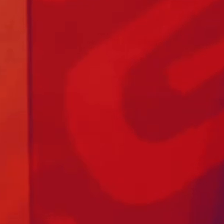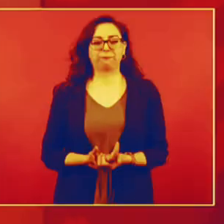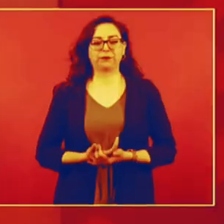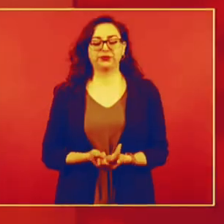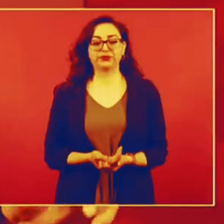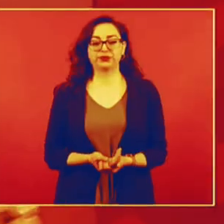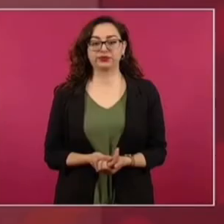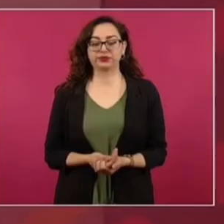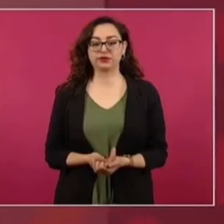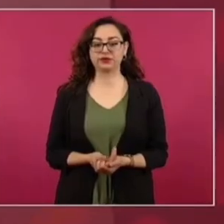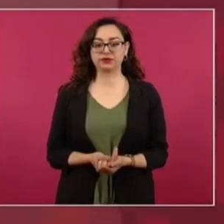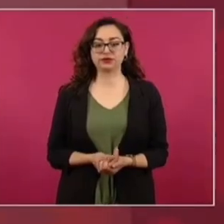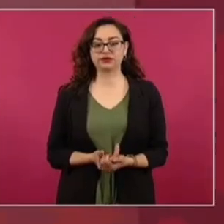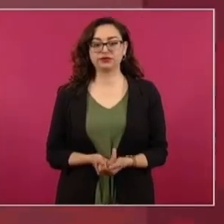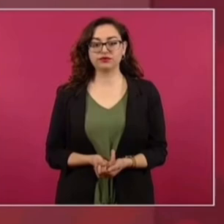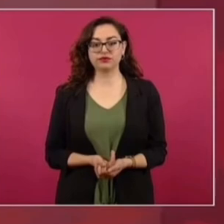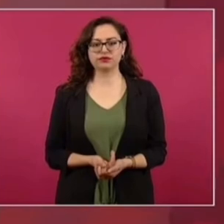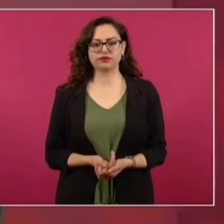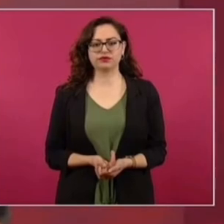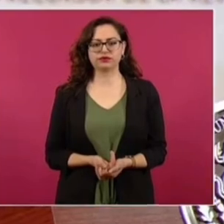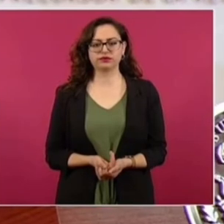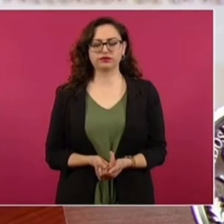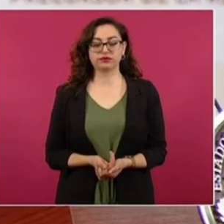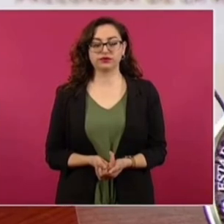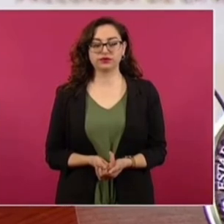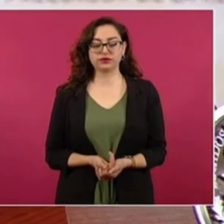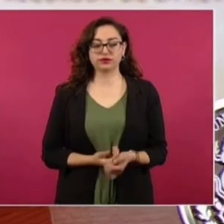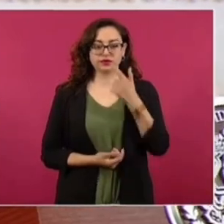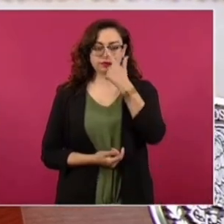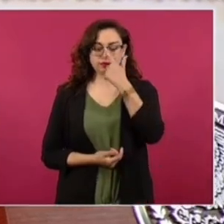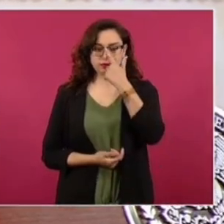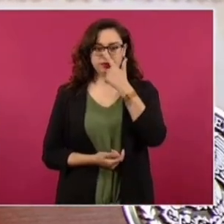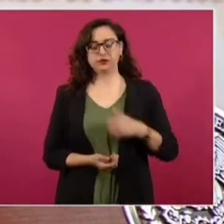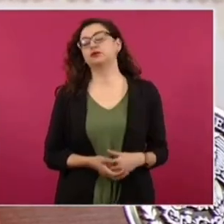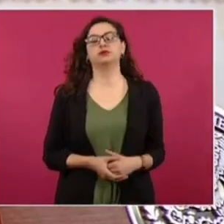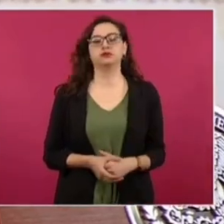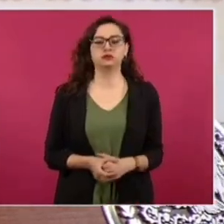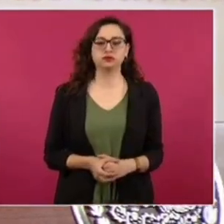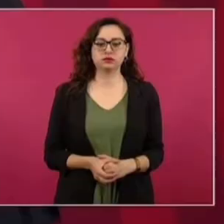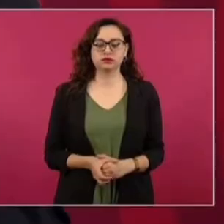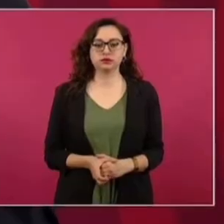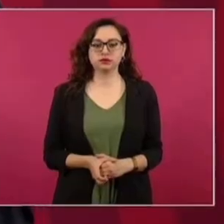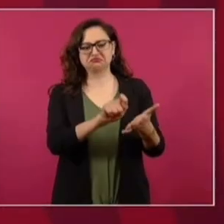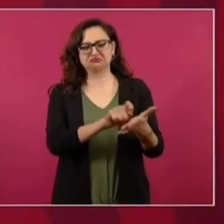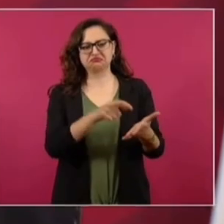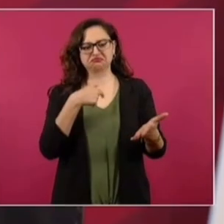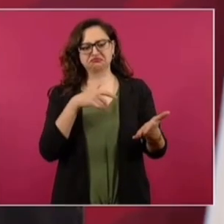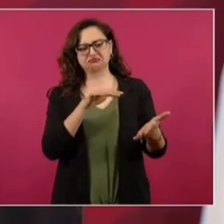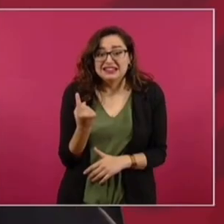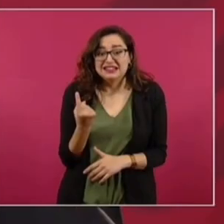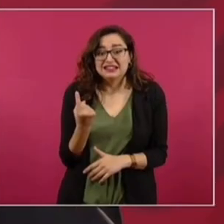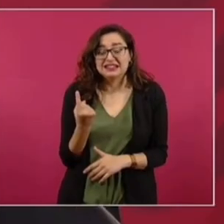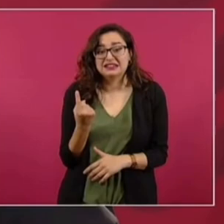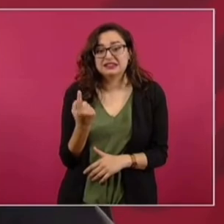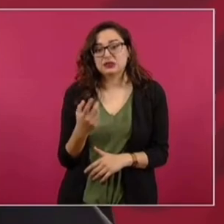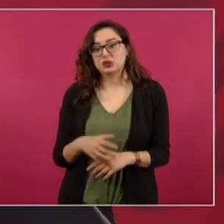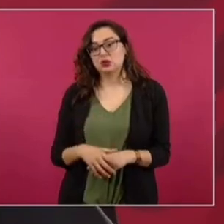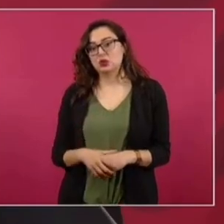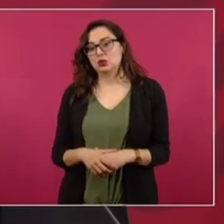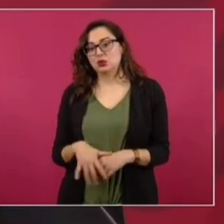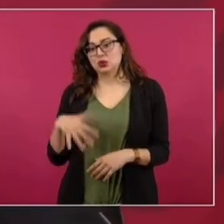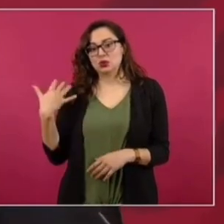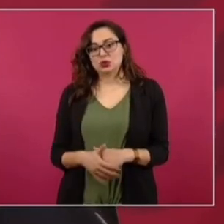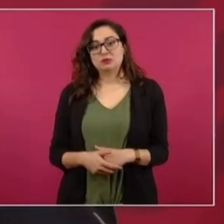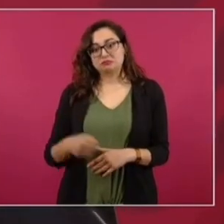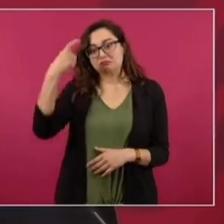me platican, o lo leí, de que, pues sí, sí supo, de que estaban torturando a Vallarta. Pero eso es